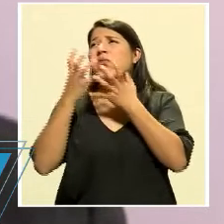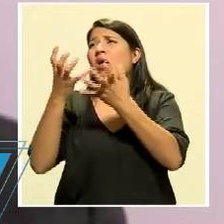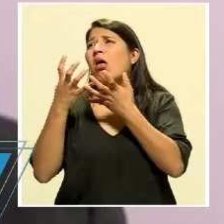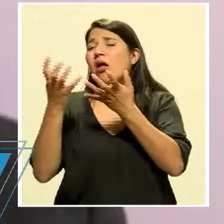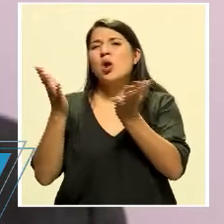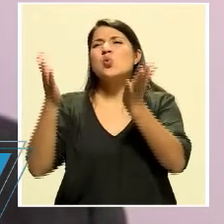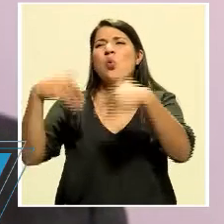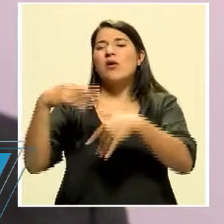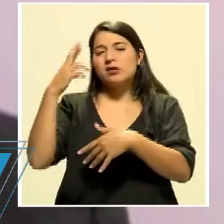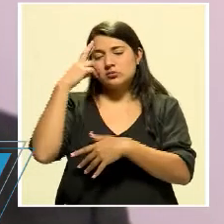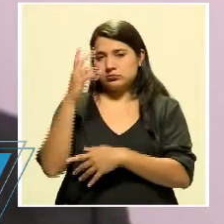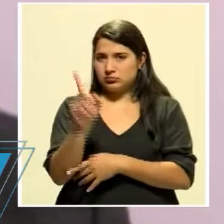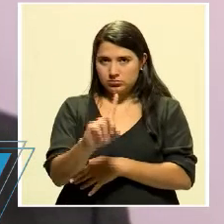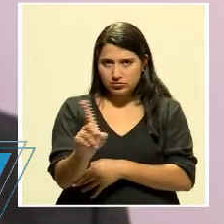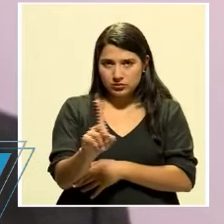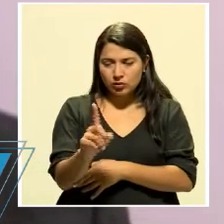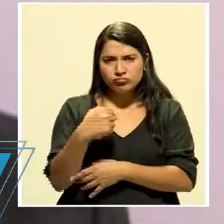razón.